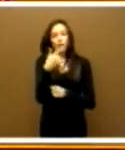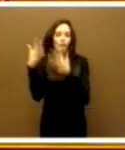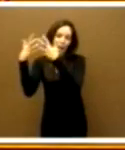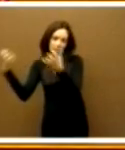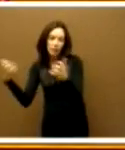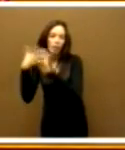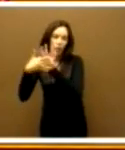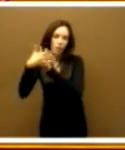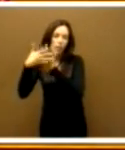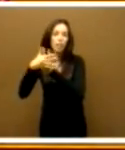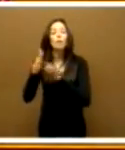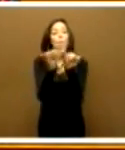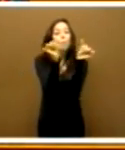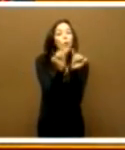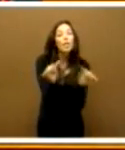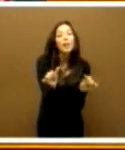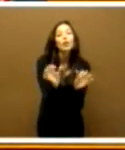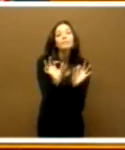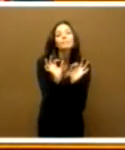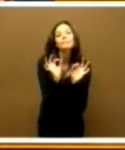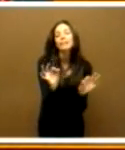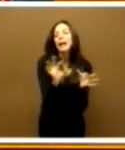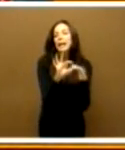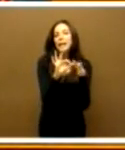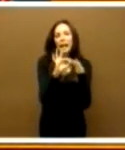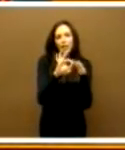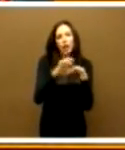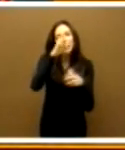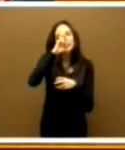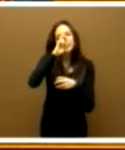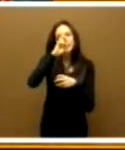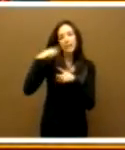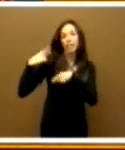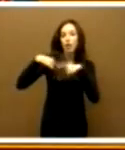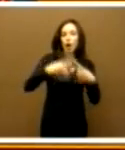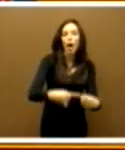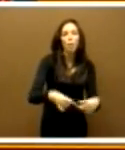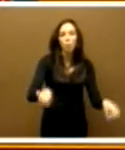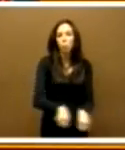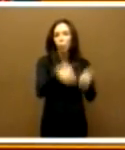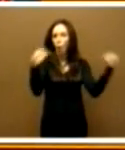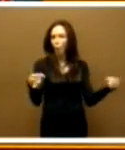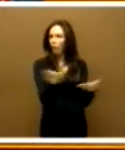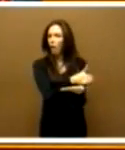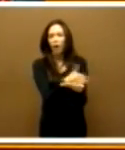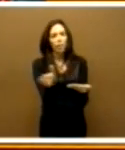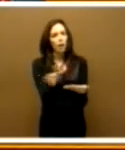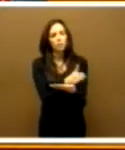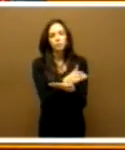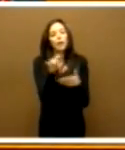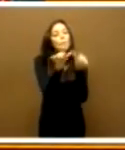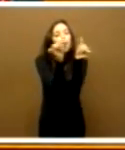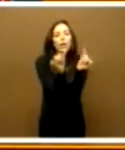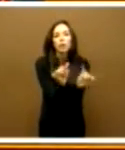de relación tradicional no se ha resquebrajado. No se ha resquebrajado ese